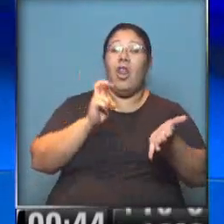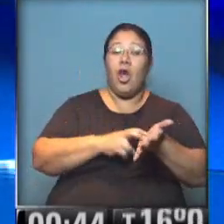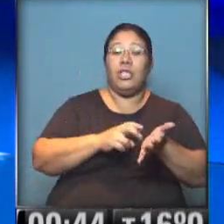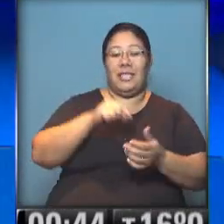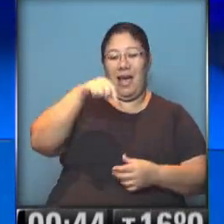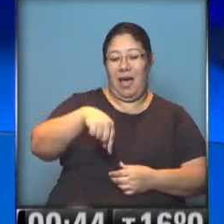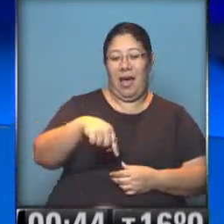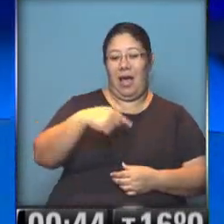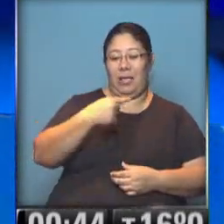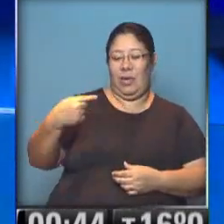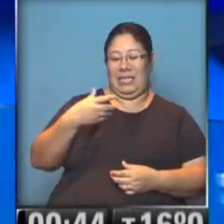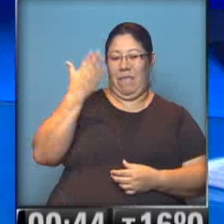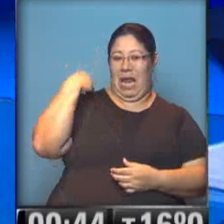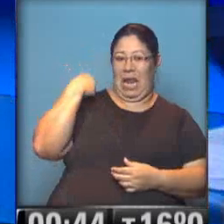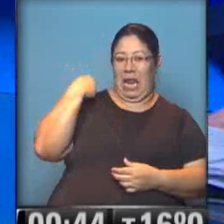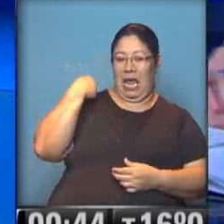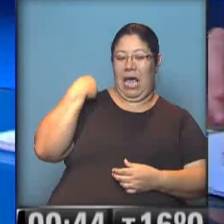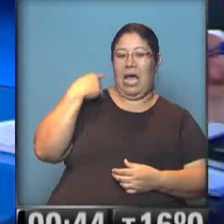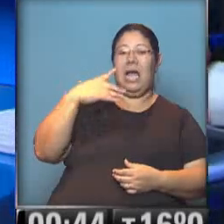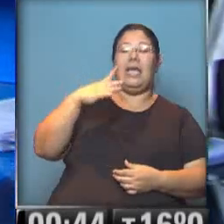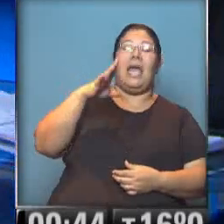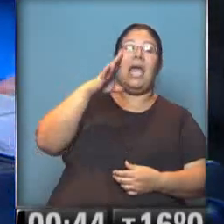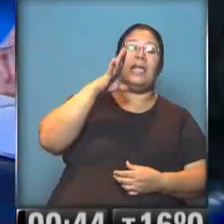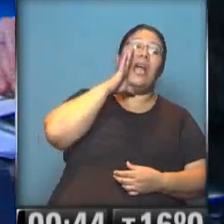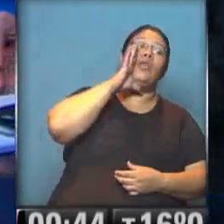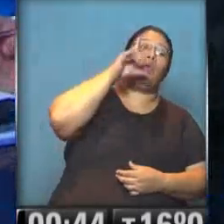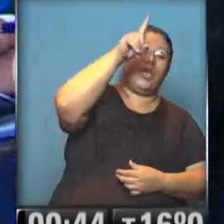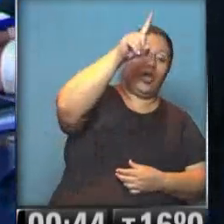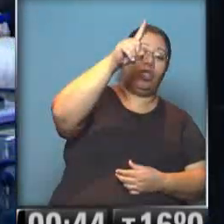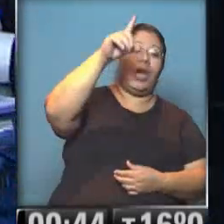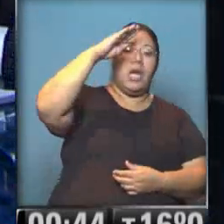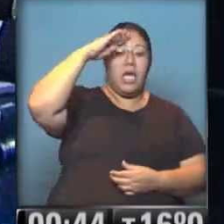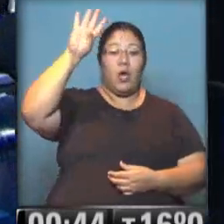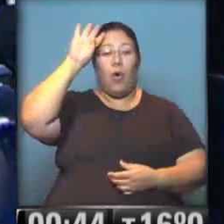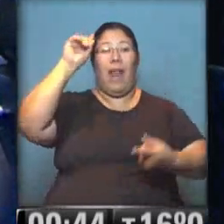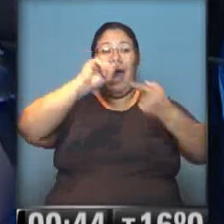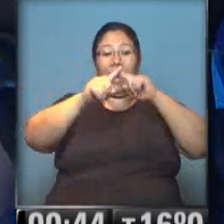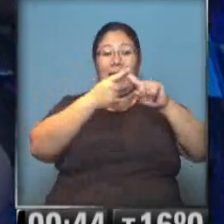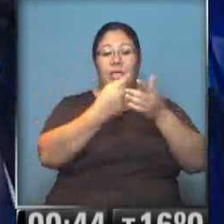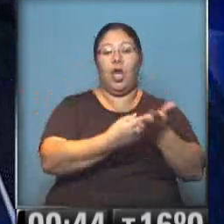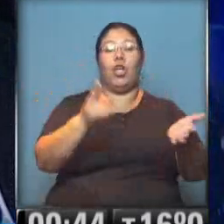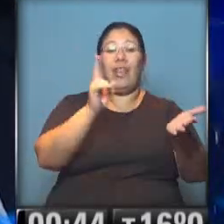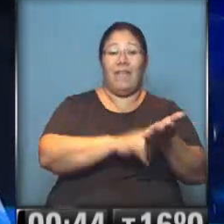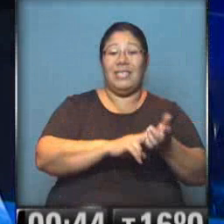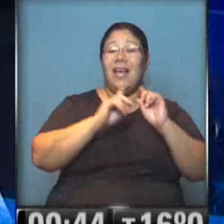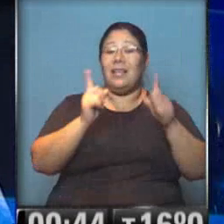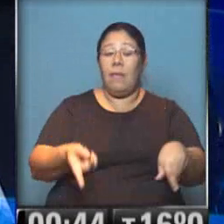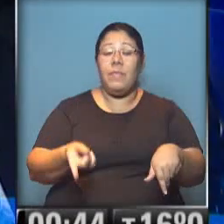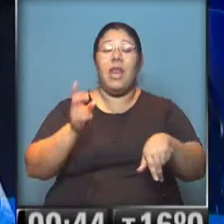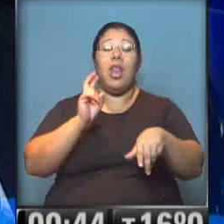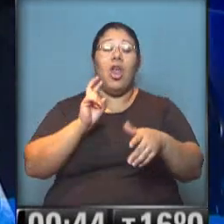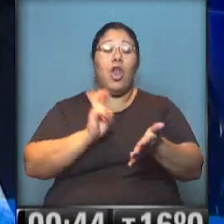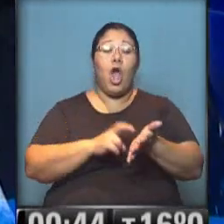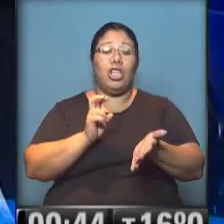contábamos hace una semana casi entre Estados Unidos y Cuba, también tuvimos que dar cuenta de noticias malas. Y vos estabas aquí para contar,